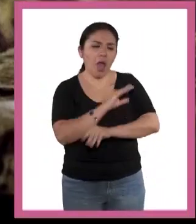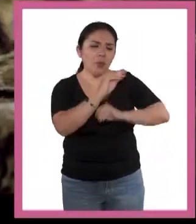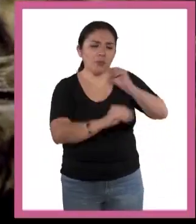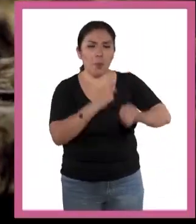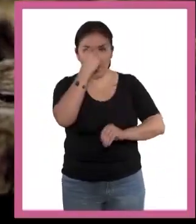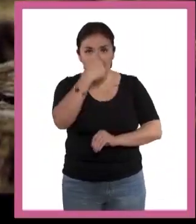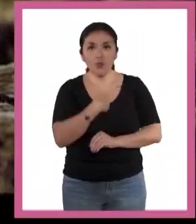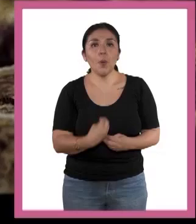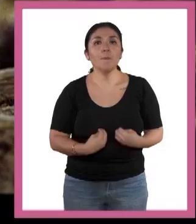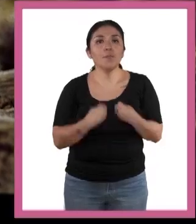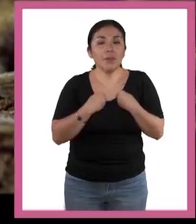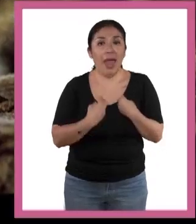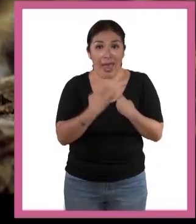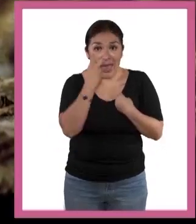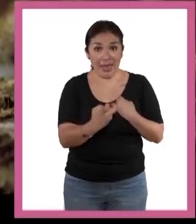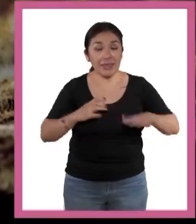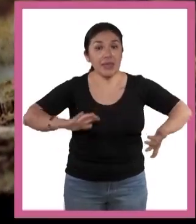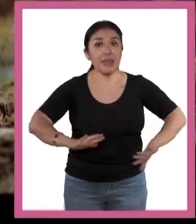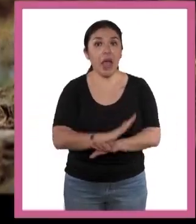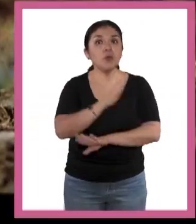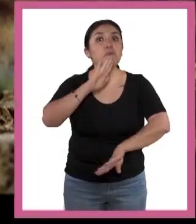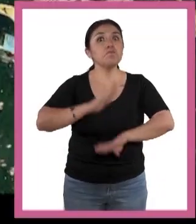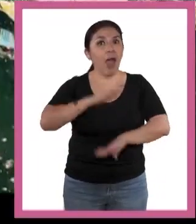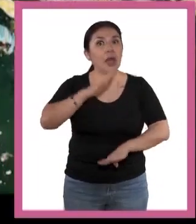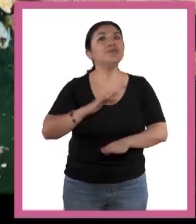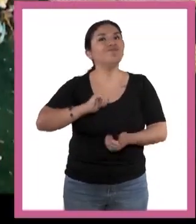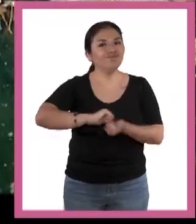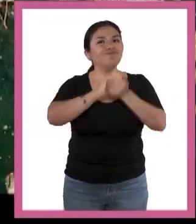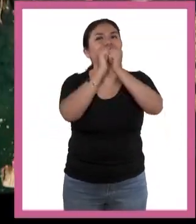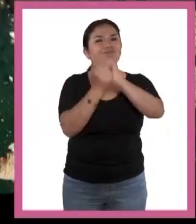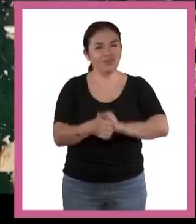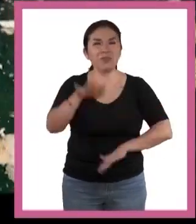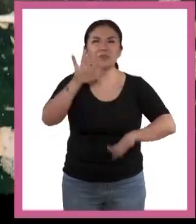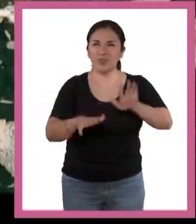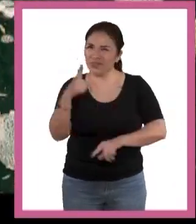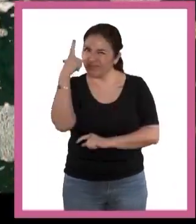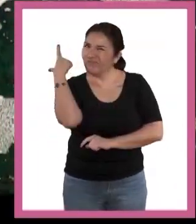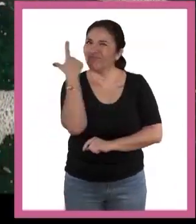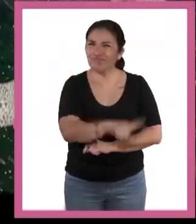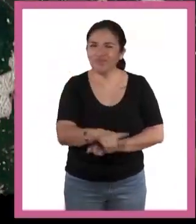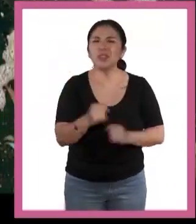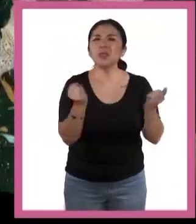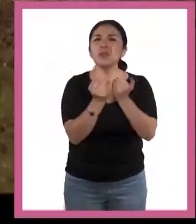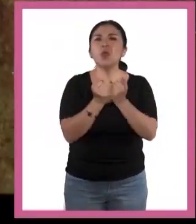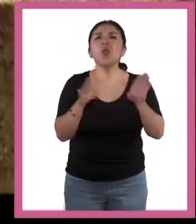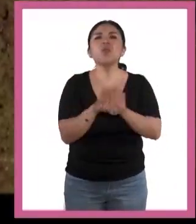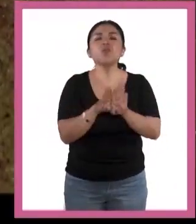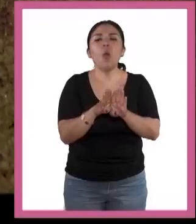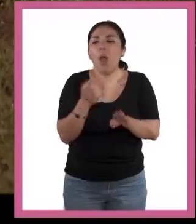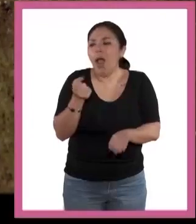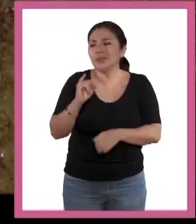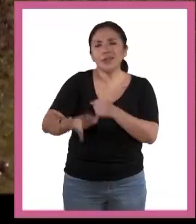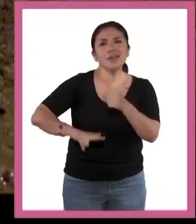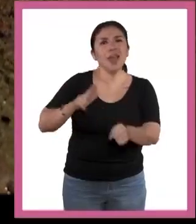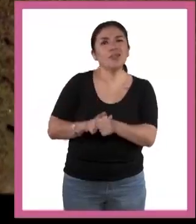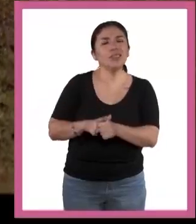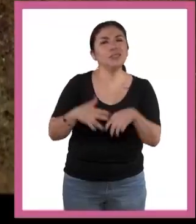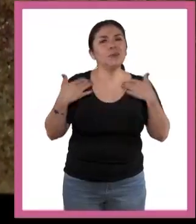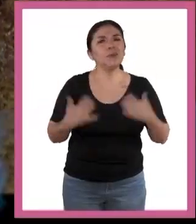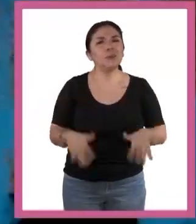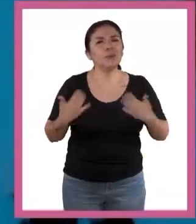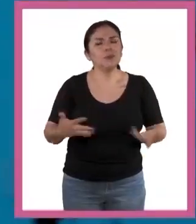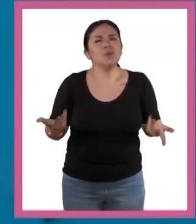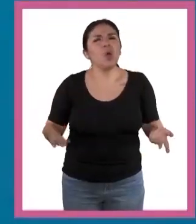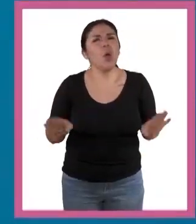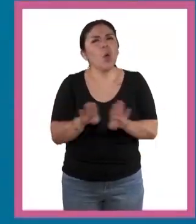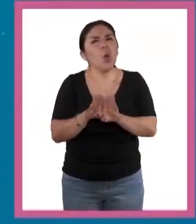Un cambio radical que ha traído consecuencias terribles, incluso para la propia naturaleza. Pero, ¿cómo